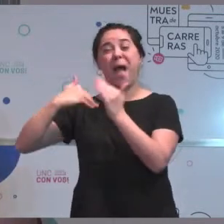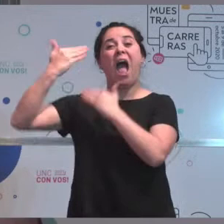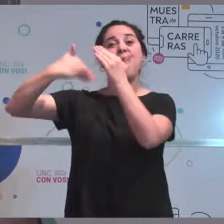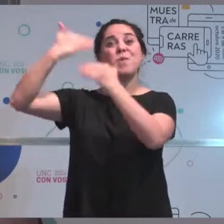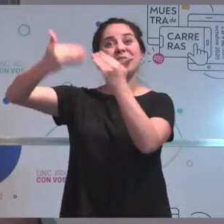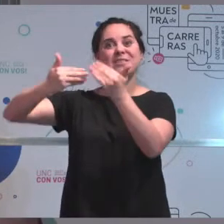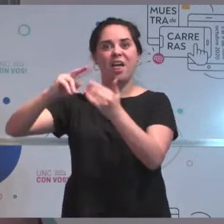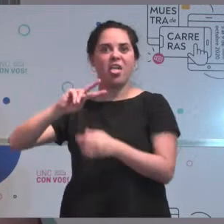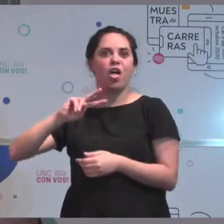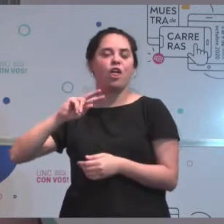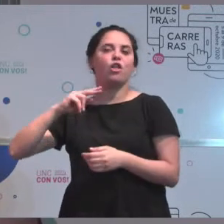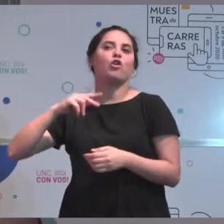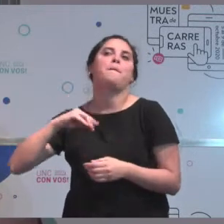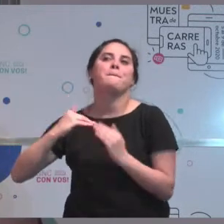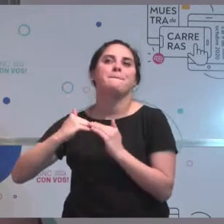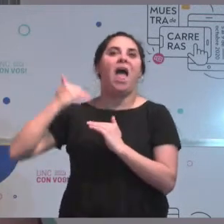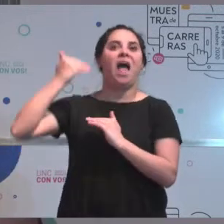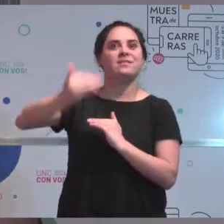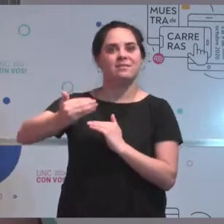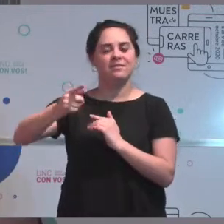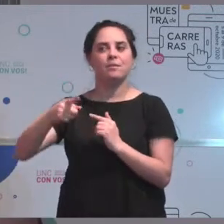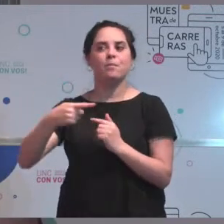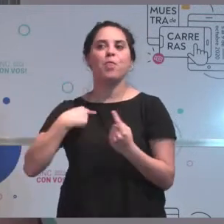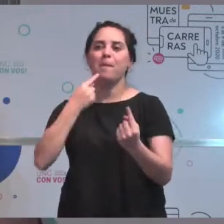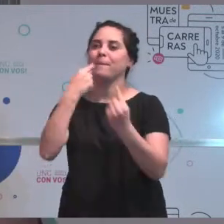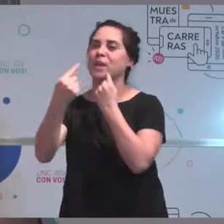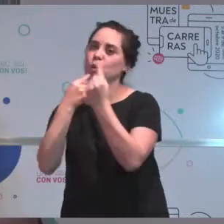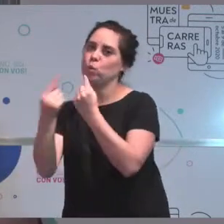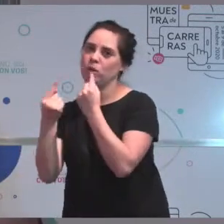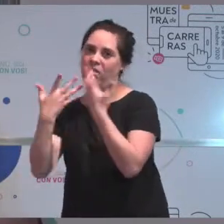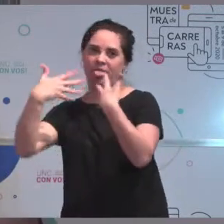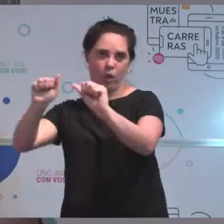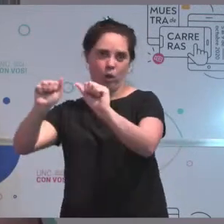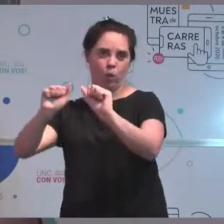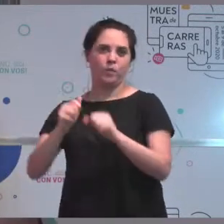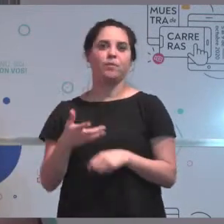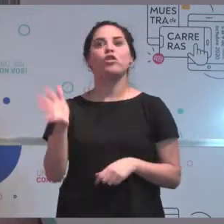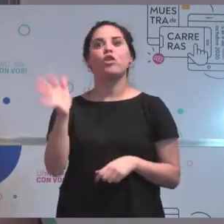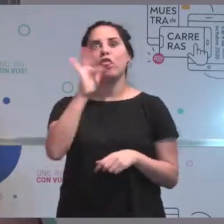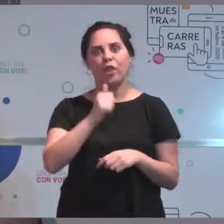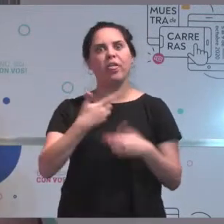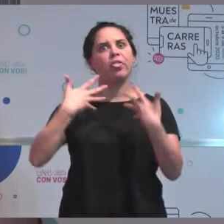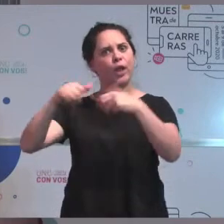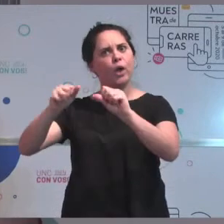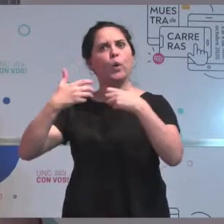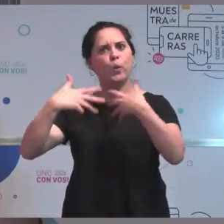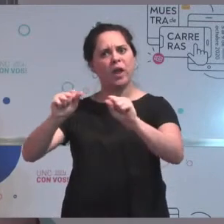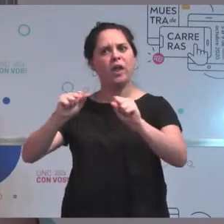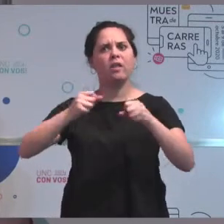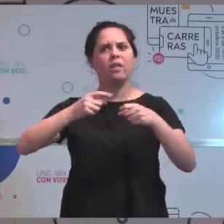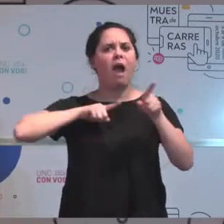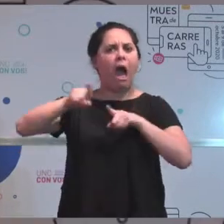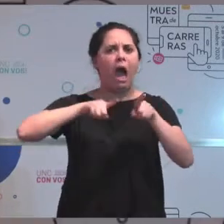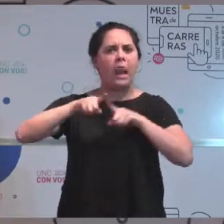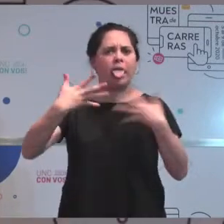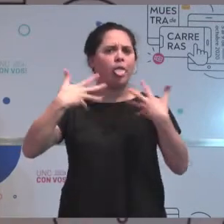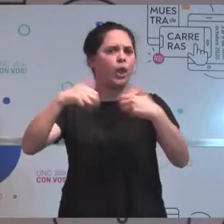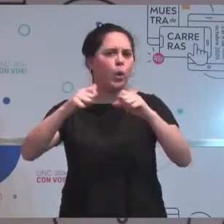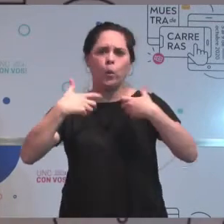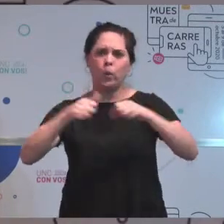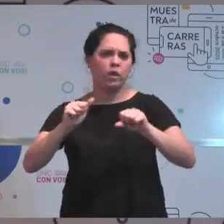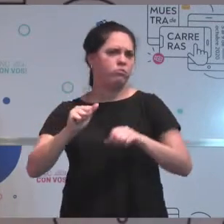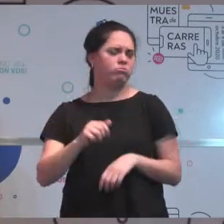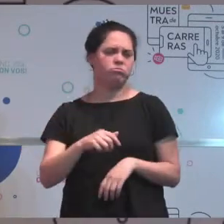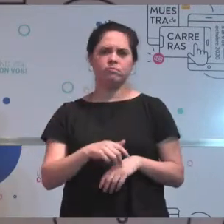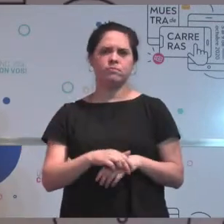Y bueno, ir descubriendo todos los días todo lo que tienen para ofrecer esta carrera. Bien, o sea,